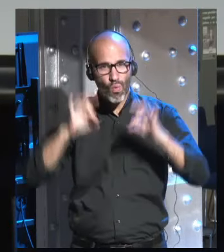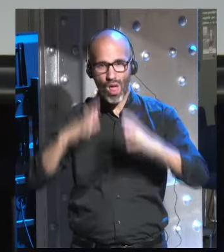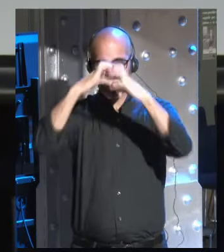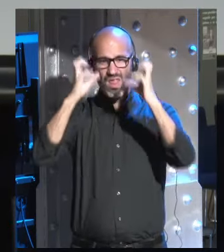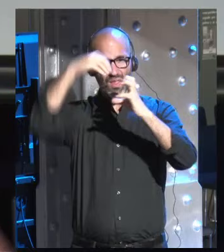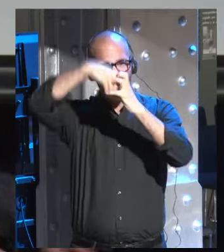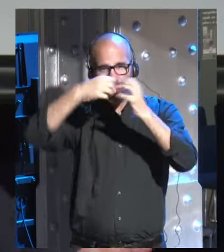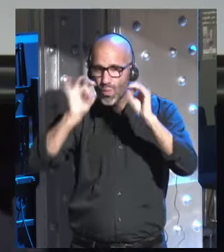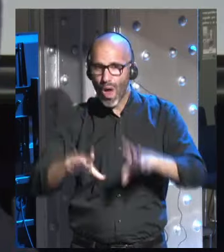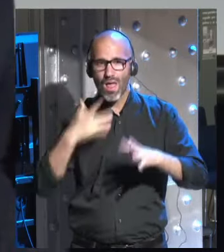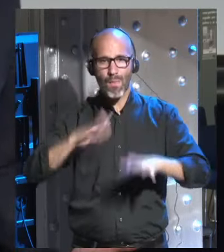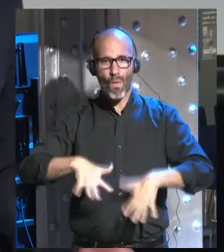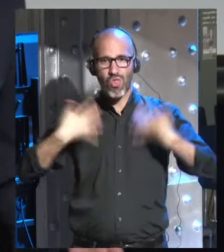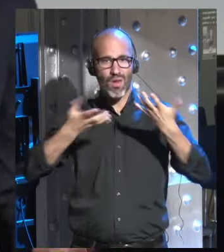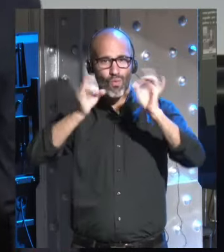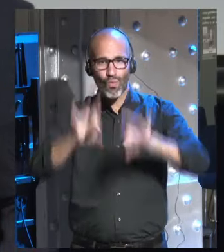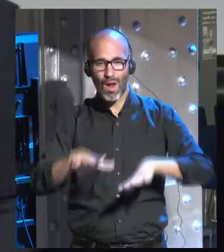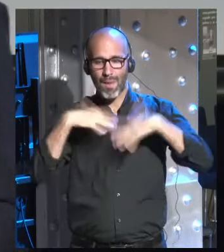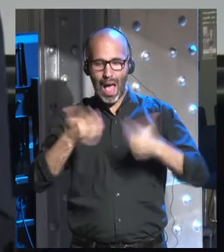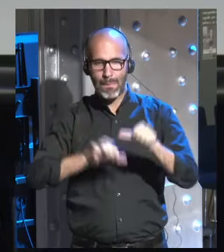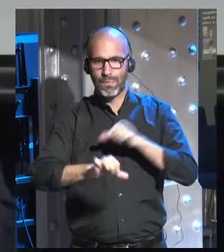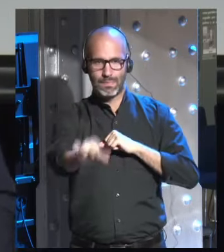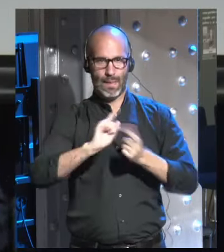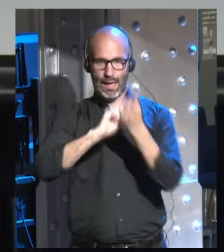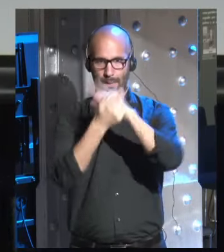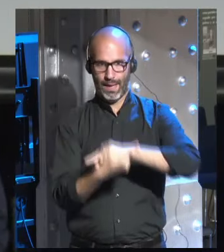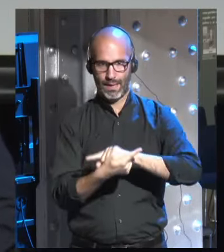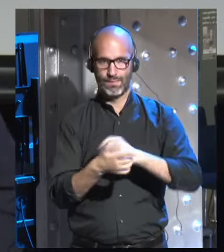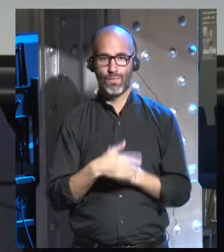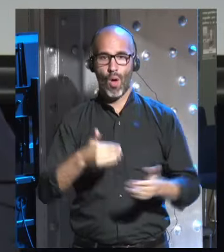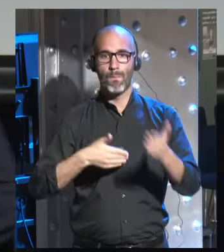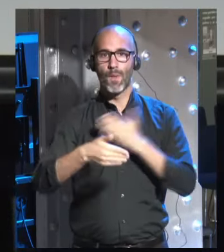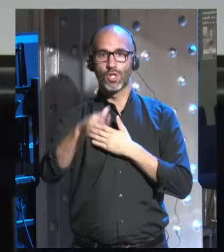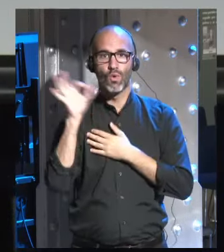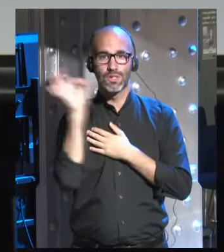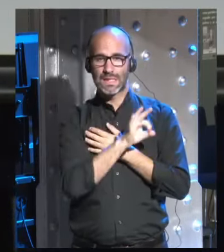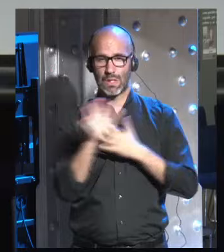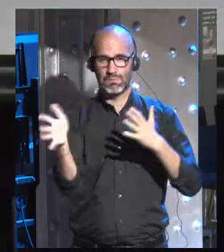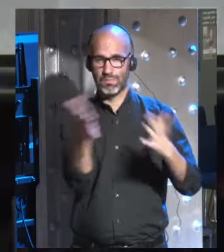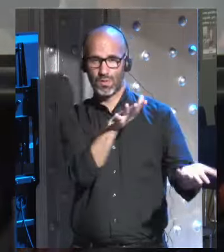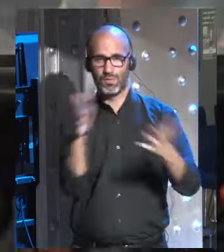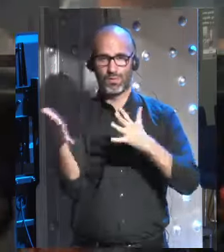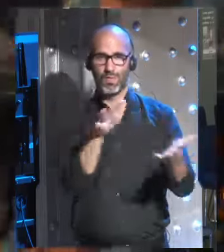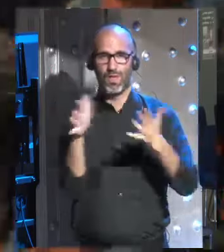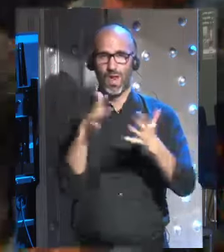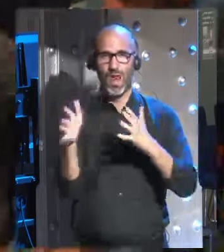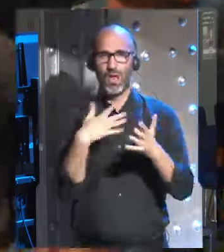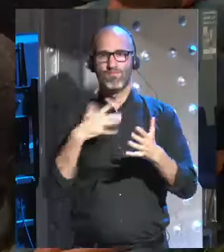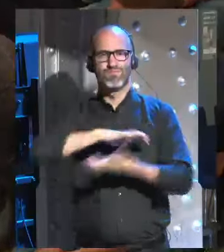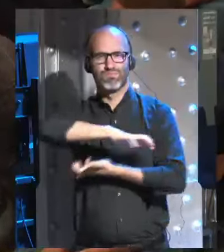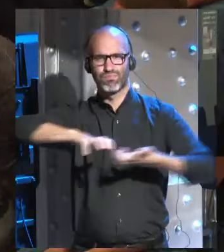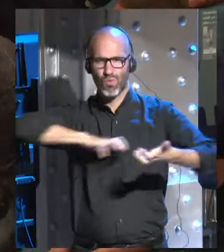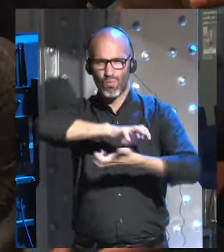mismas emociones, pero esto va a cambiar. En el próximo siglo aproximadamente, la mayor